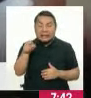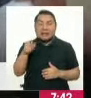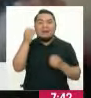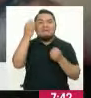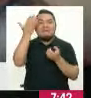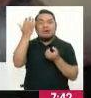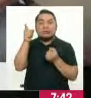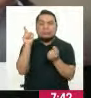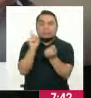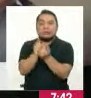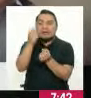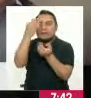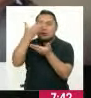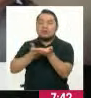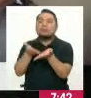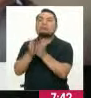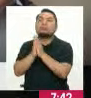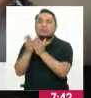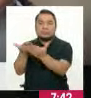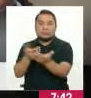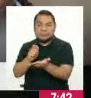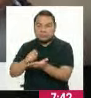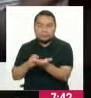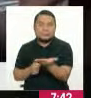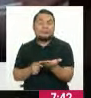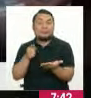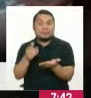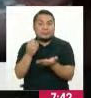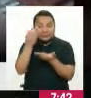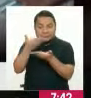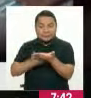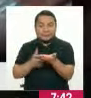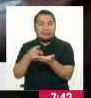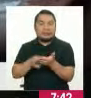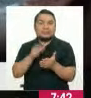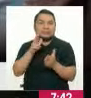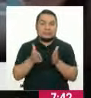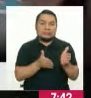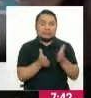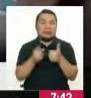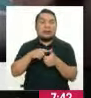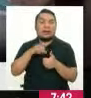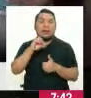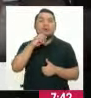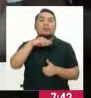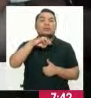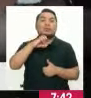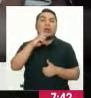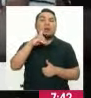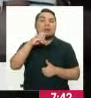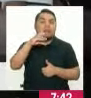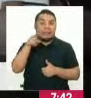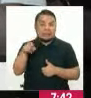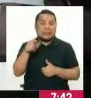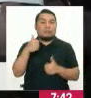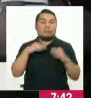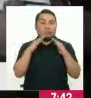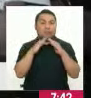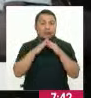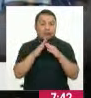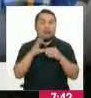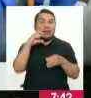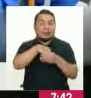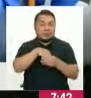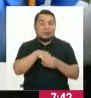en primera instancia. Estas solicitudes las hacemos mediante tres canales. Uno, los OMAPEDs, que son nuestros aliados estratégicos de los